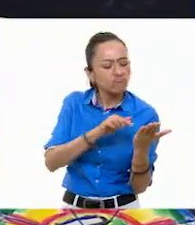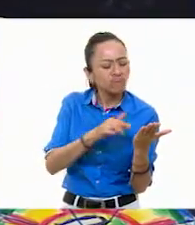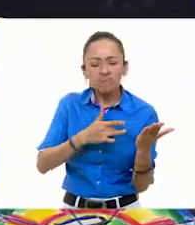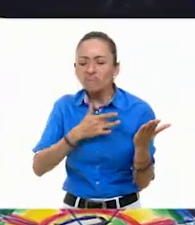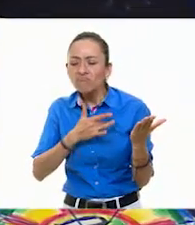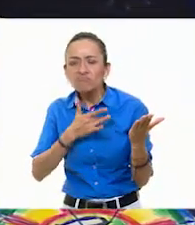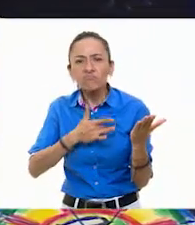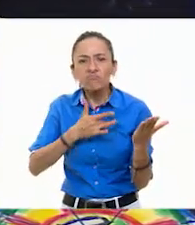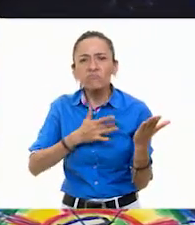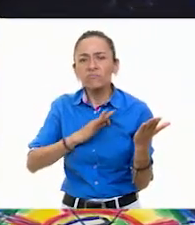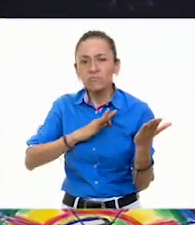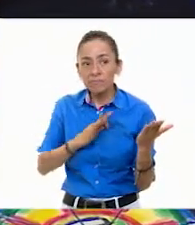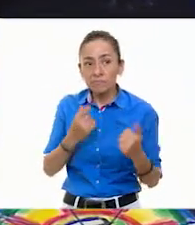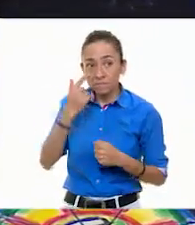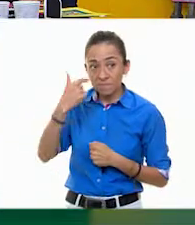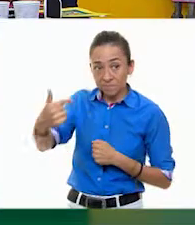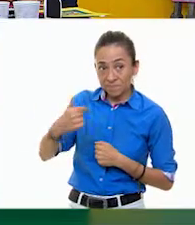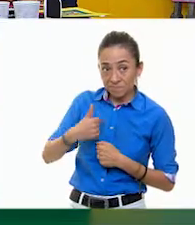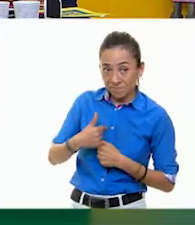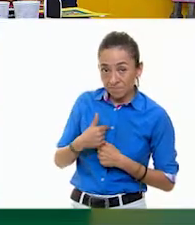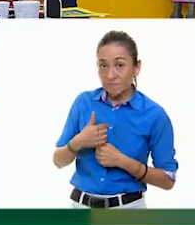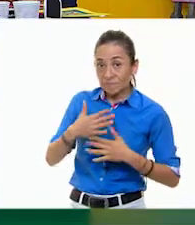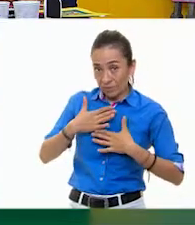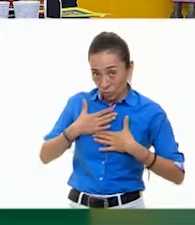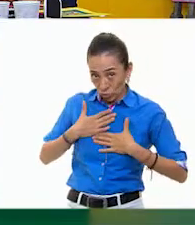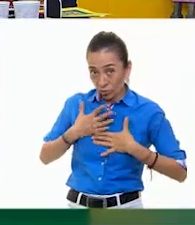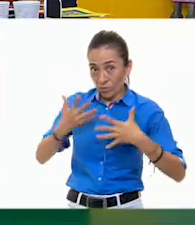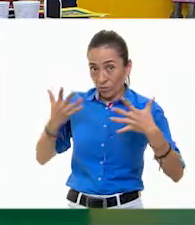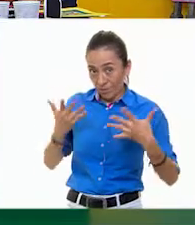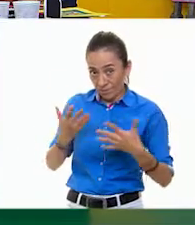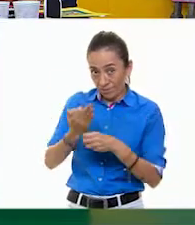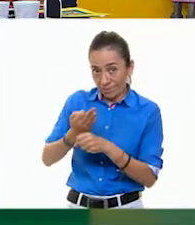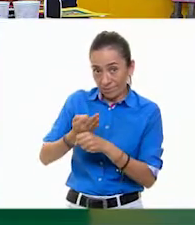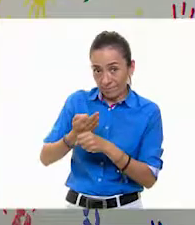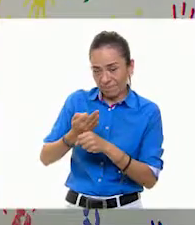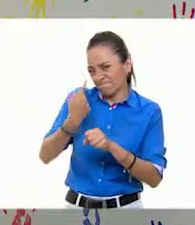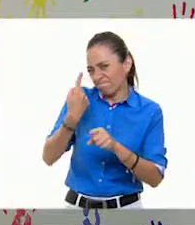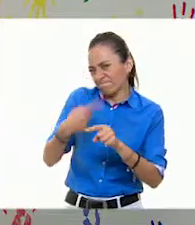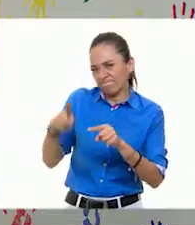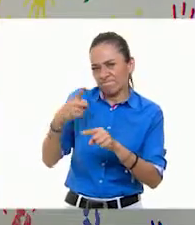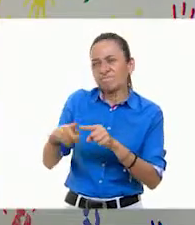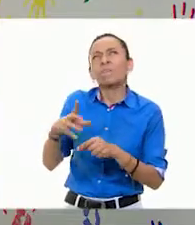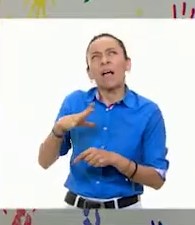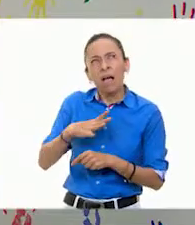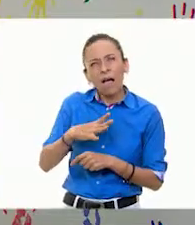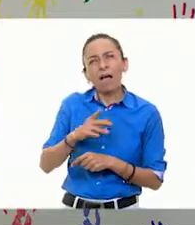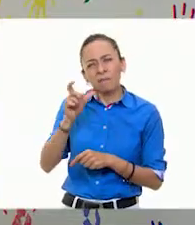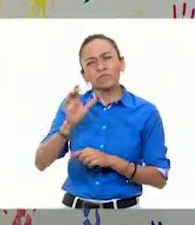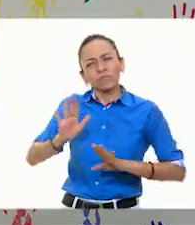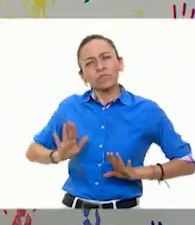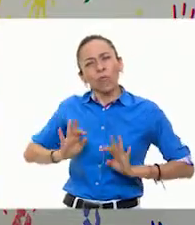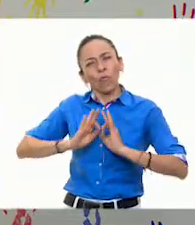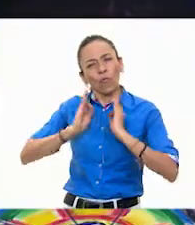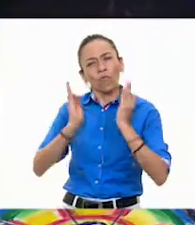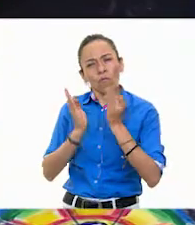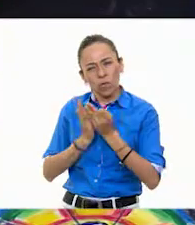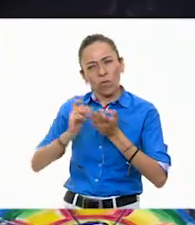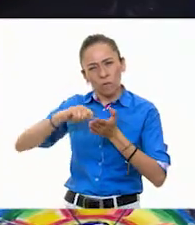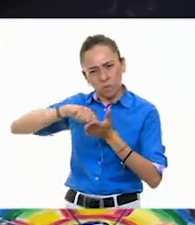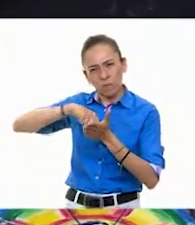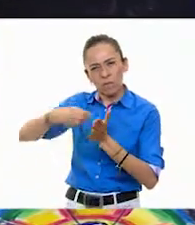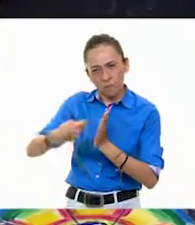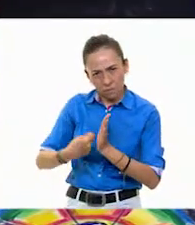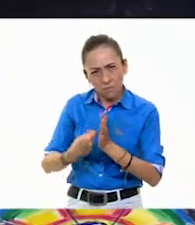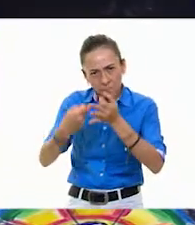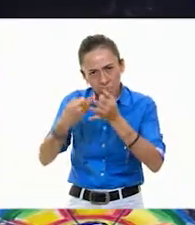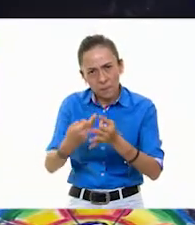conjunto, y a su vez que queden, hay una técnica adecuada también